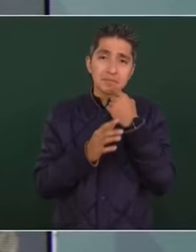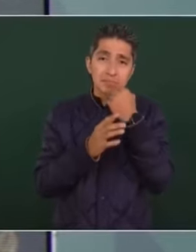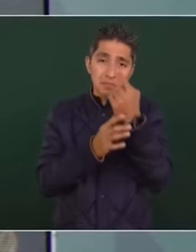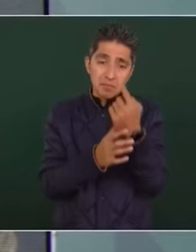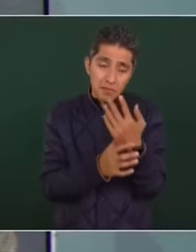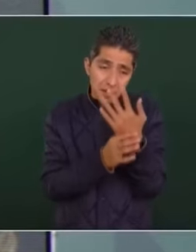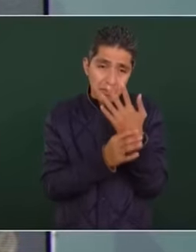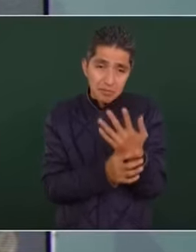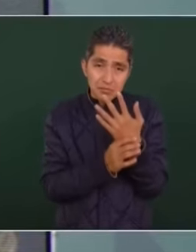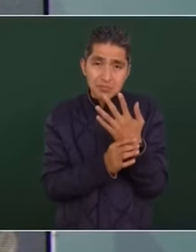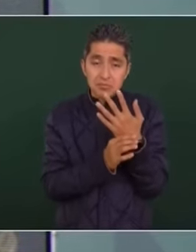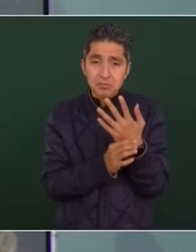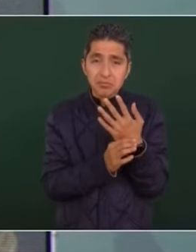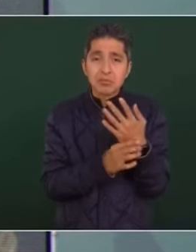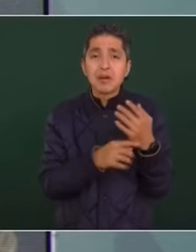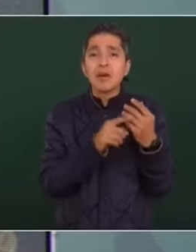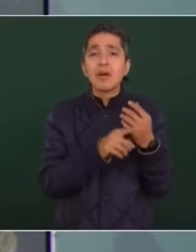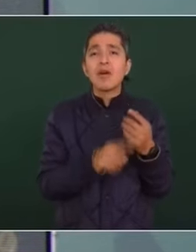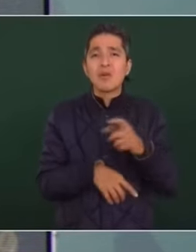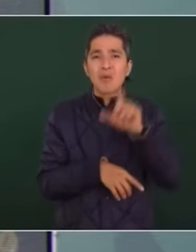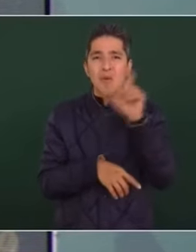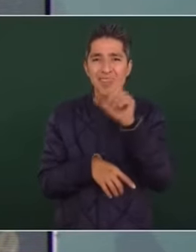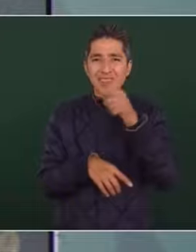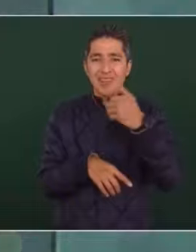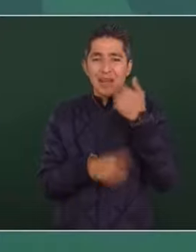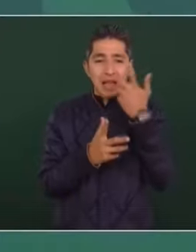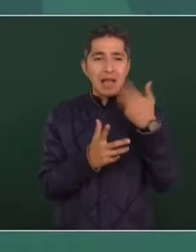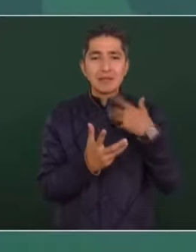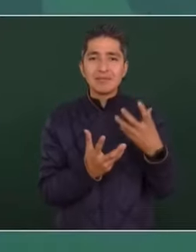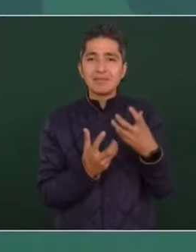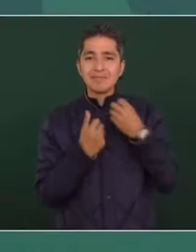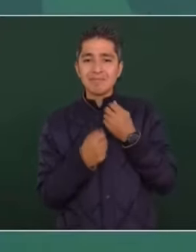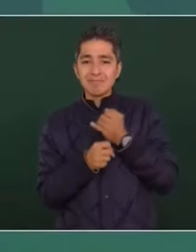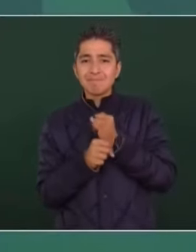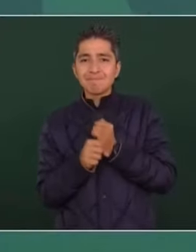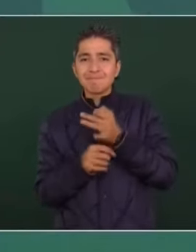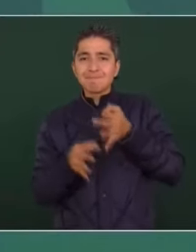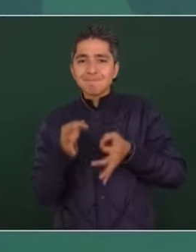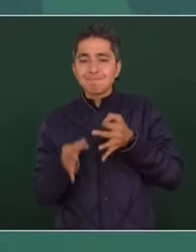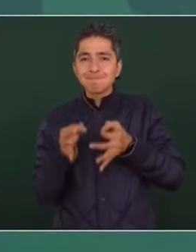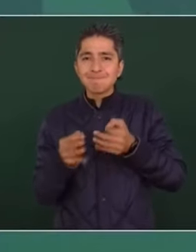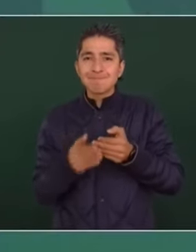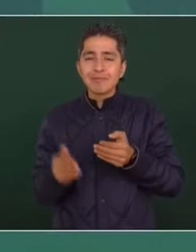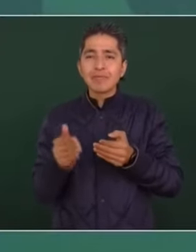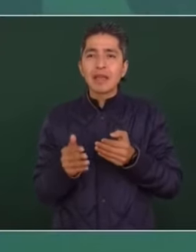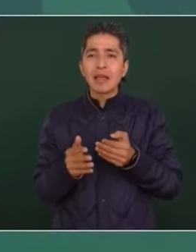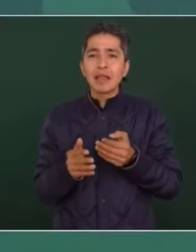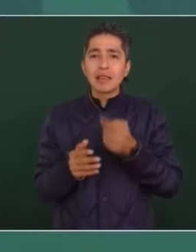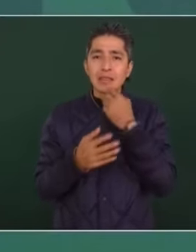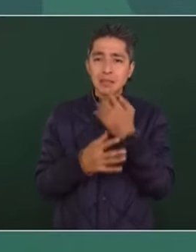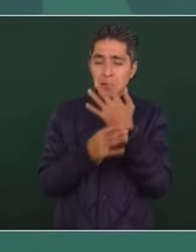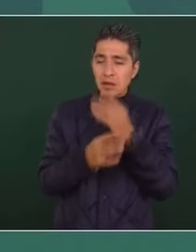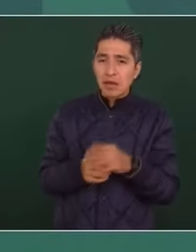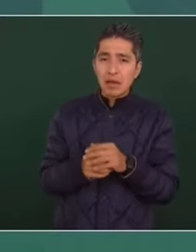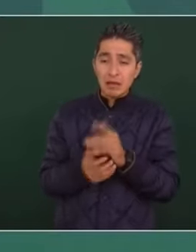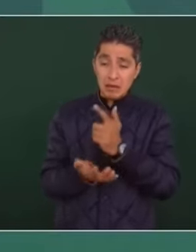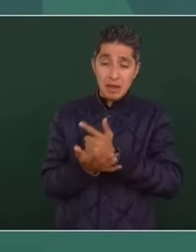Decía cuando el desafuero que iban a cometer un grave error